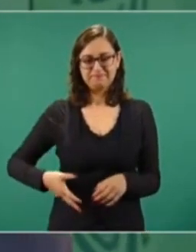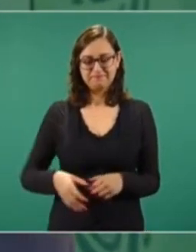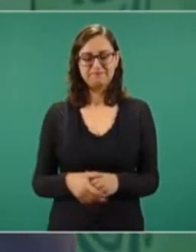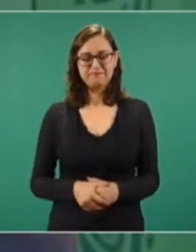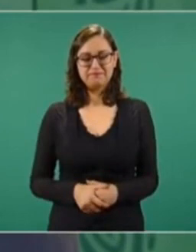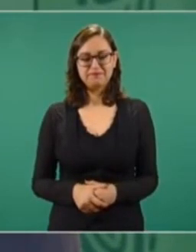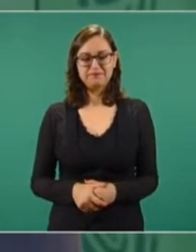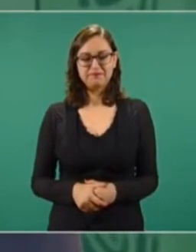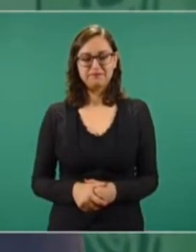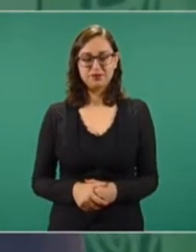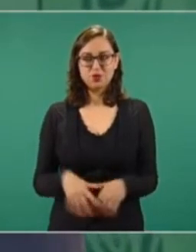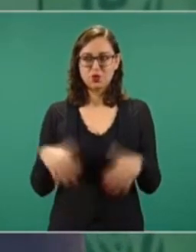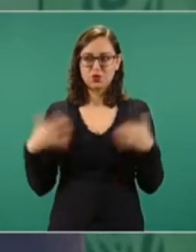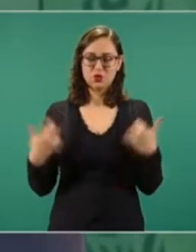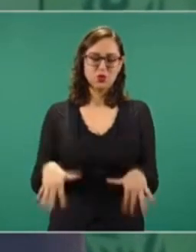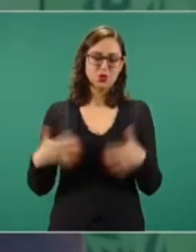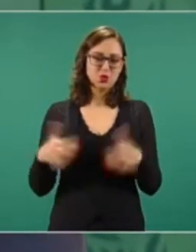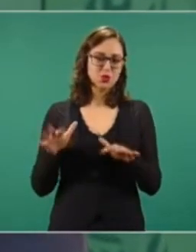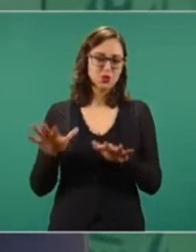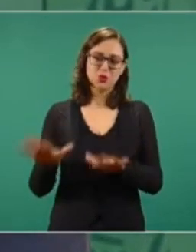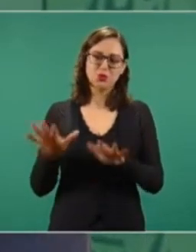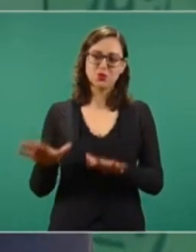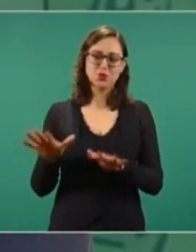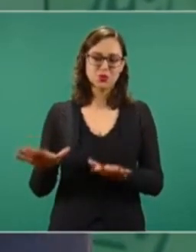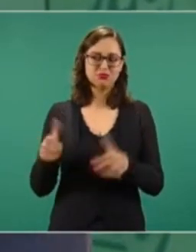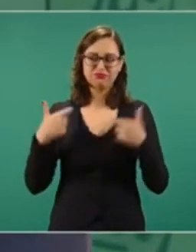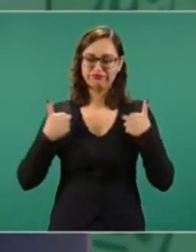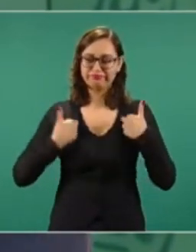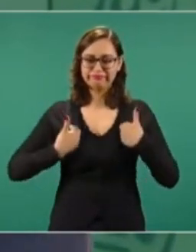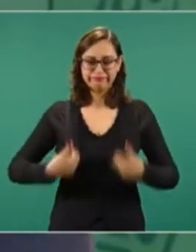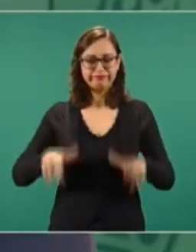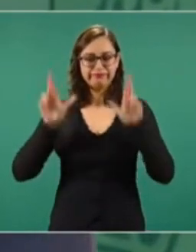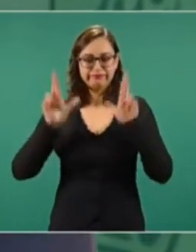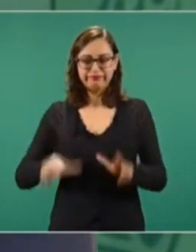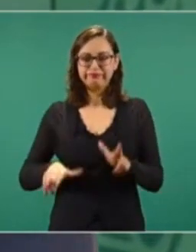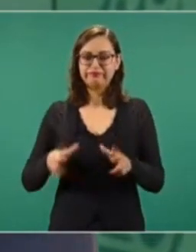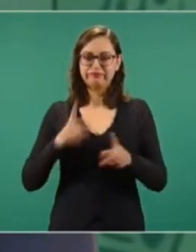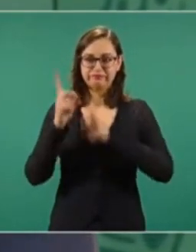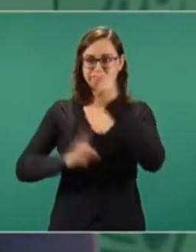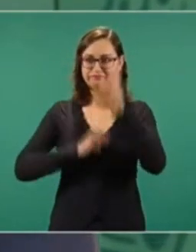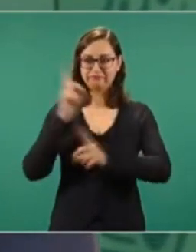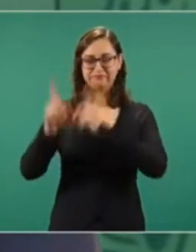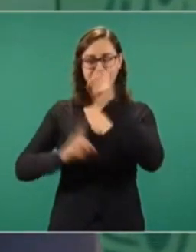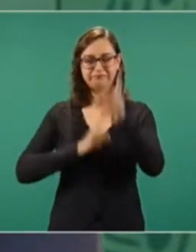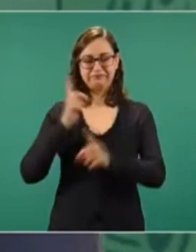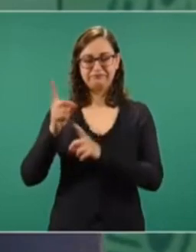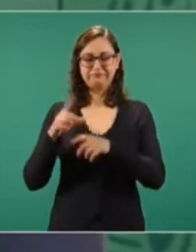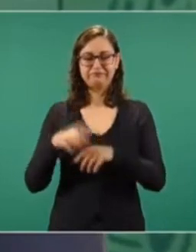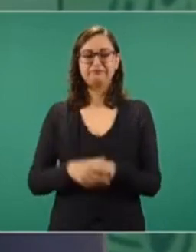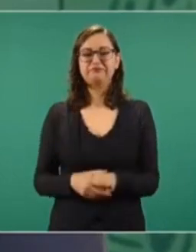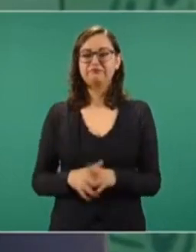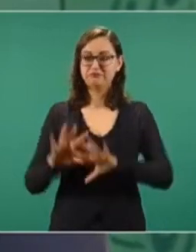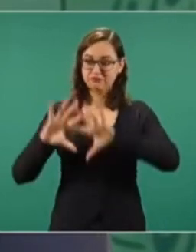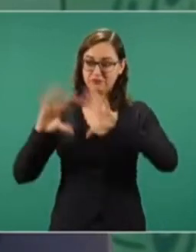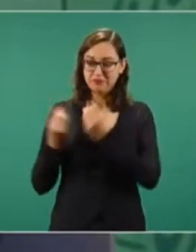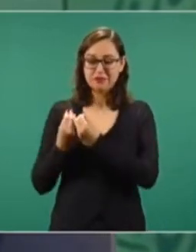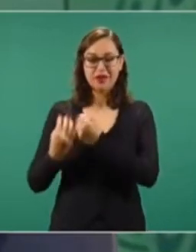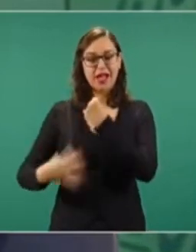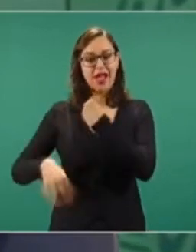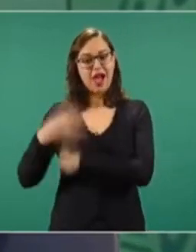lo que están haciendo nuestros representantes, nuestros deportistas. 14 medallas.